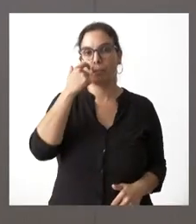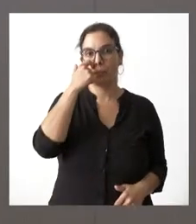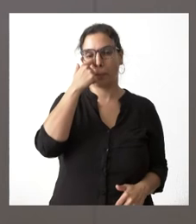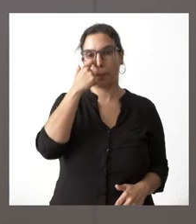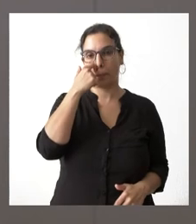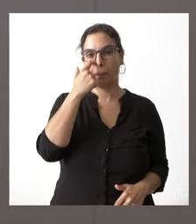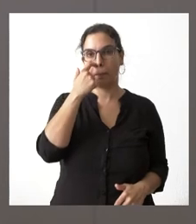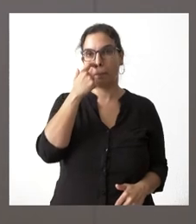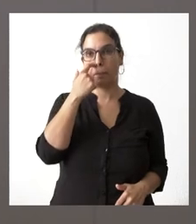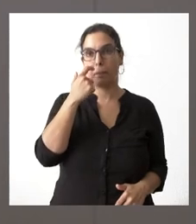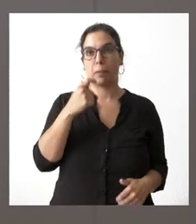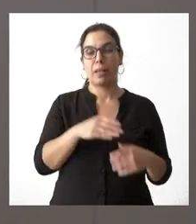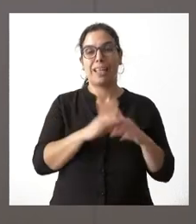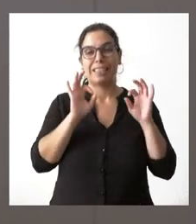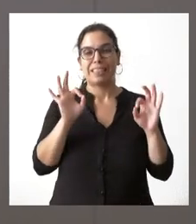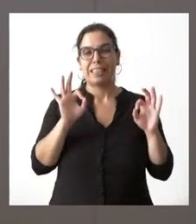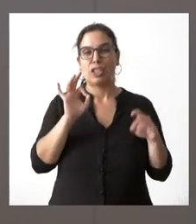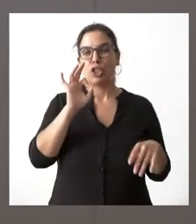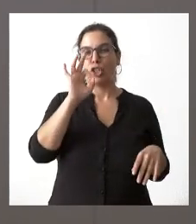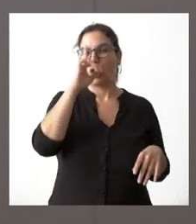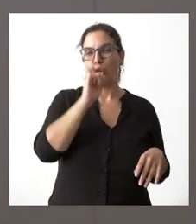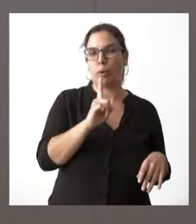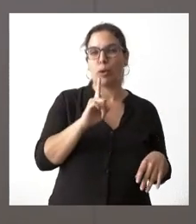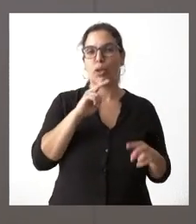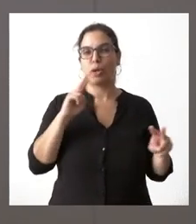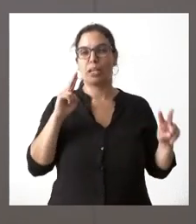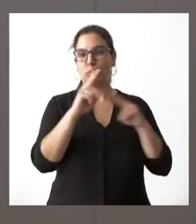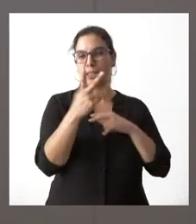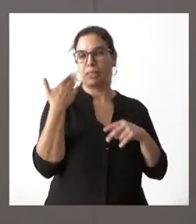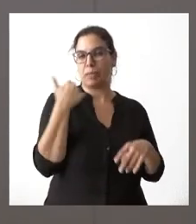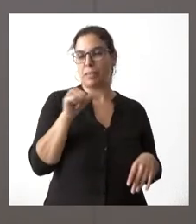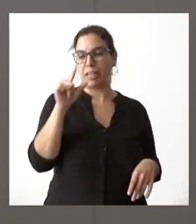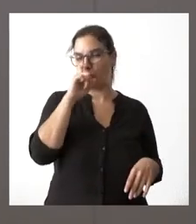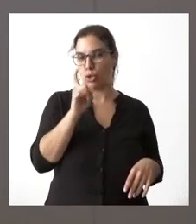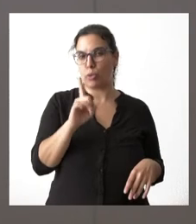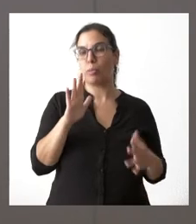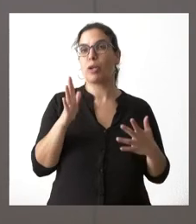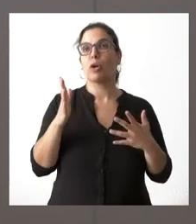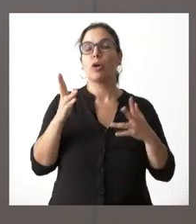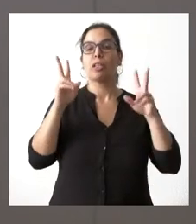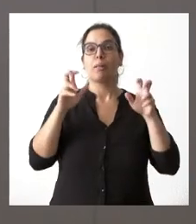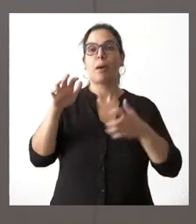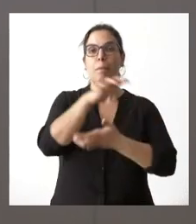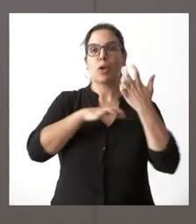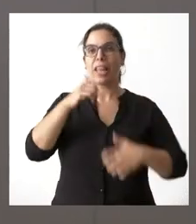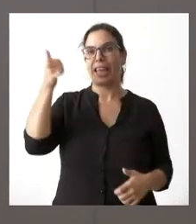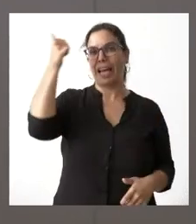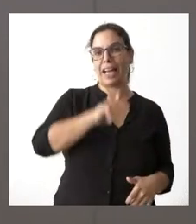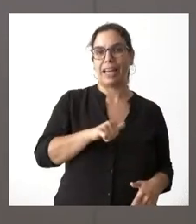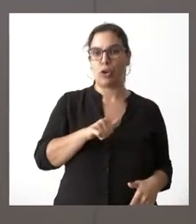yo no recuerdo exactamente cuál fue la respuesta entonces pero en torno a la violencia de género sí que hay un registro